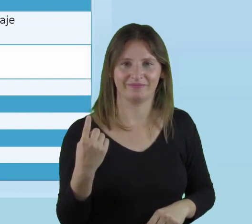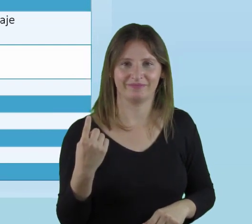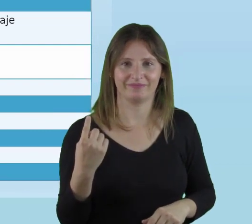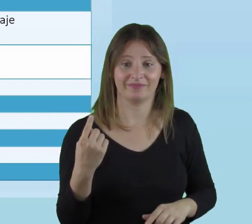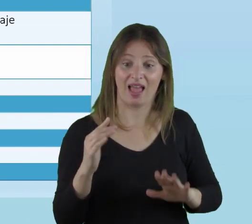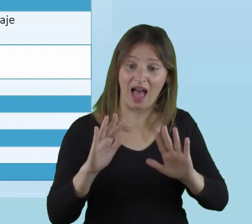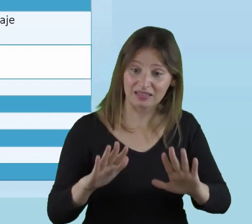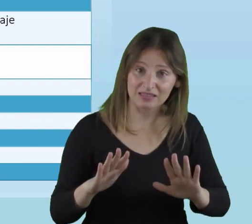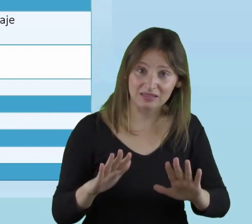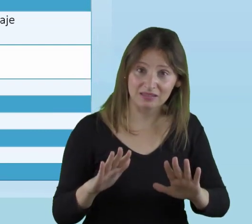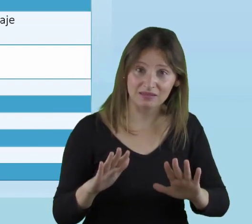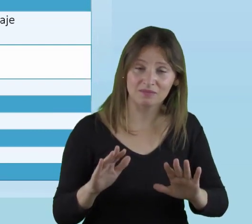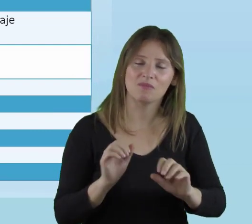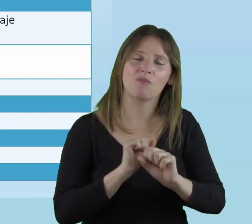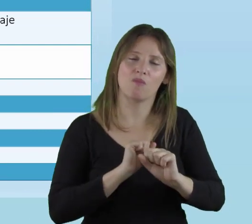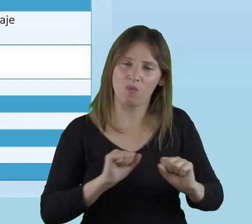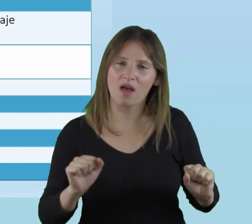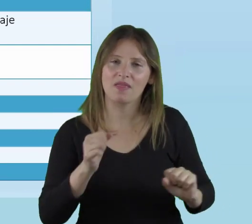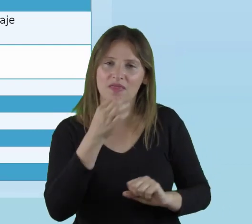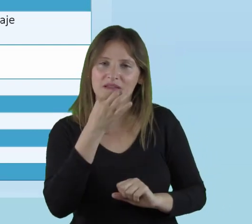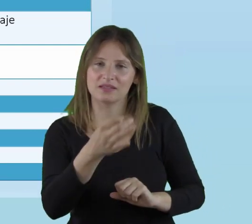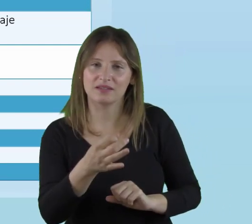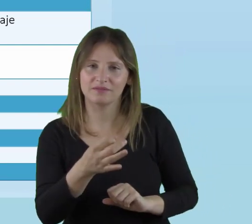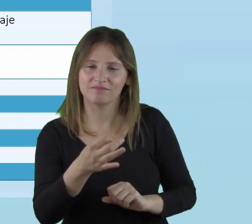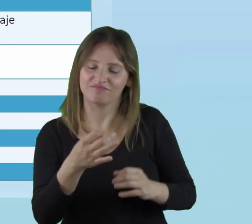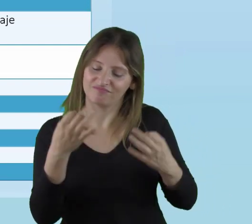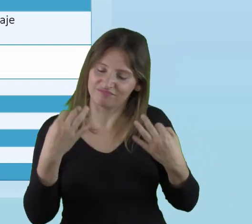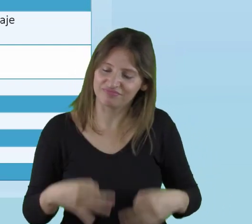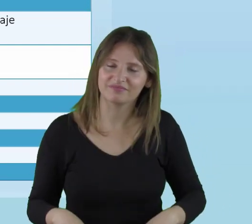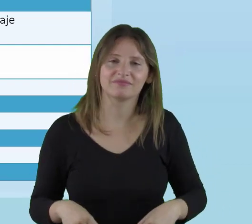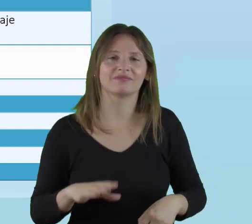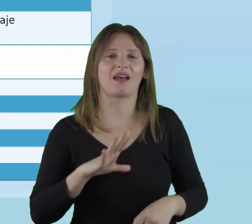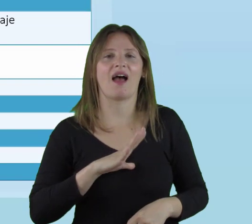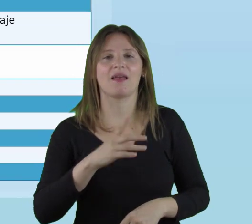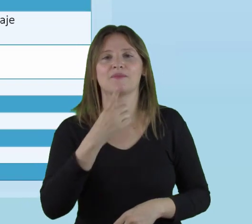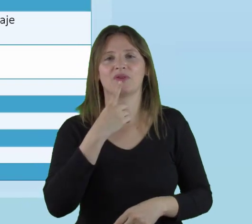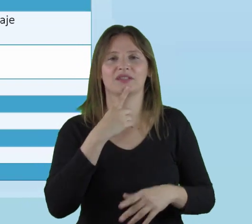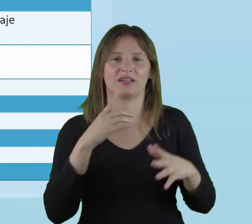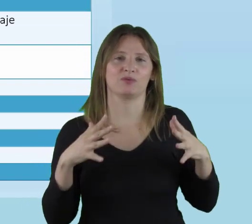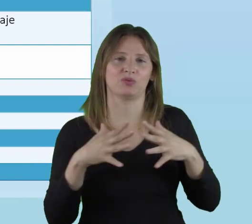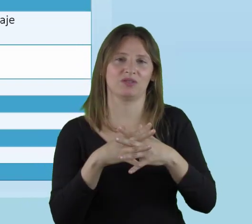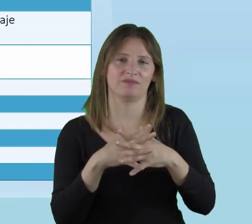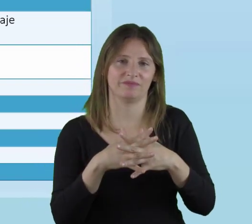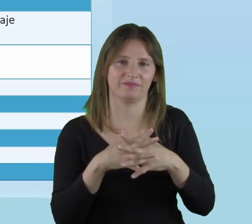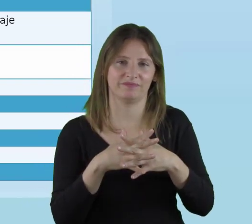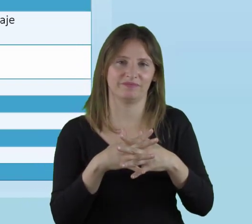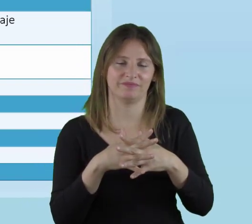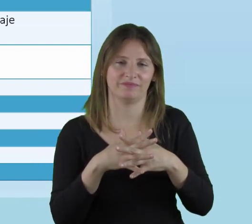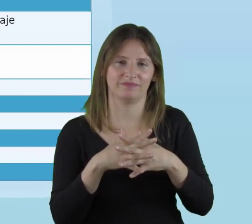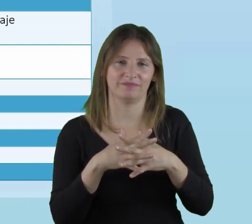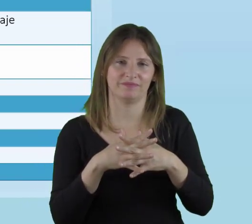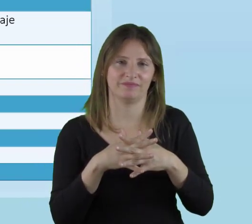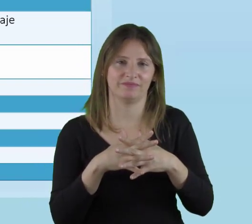Solo así podemos decir que tenemos políticas inclusivas.